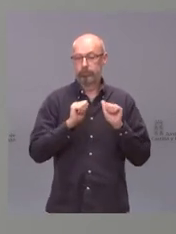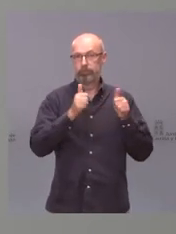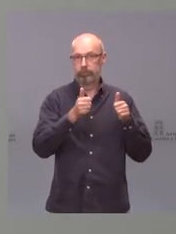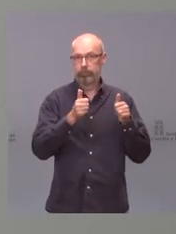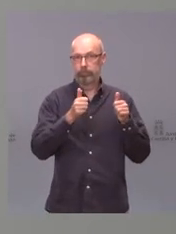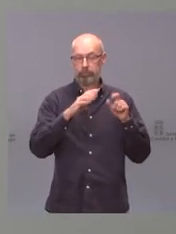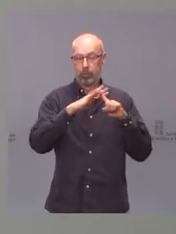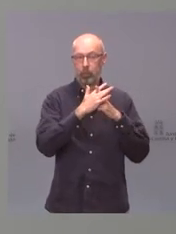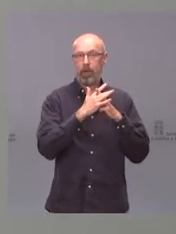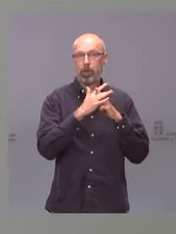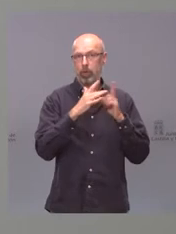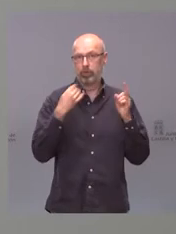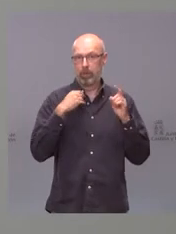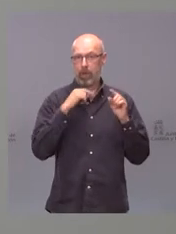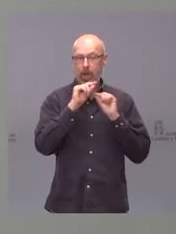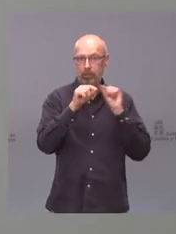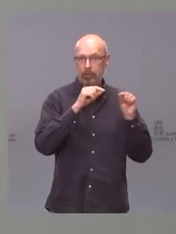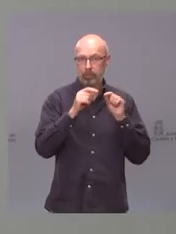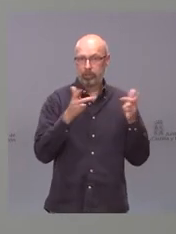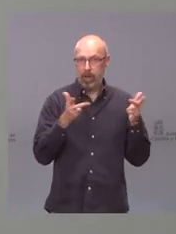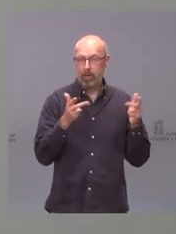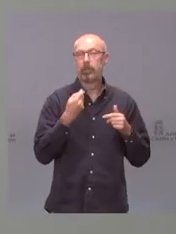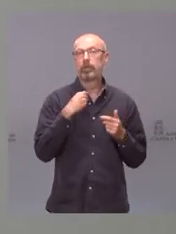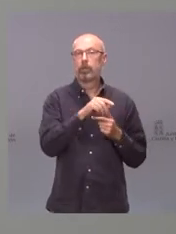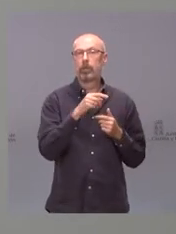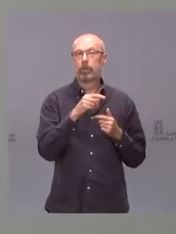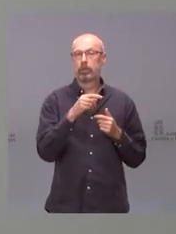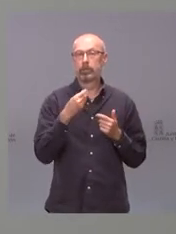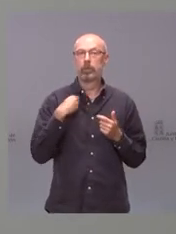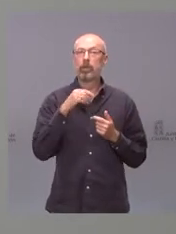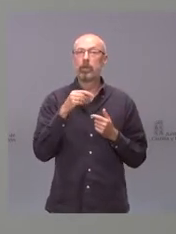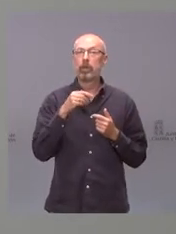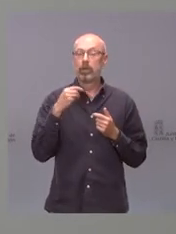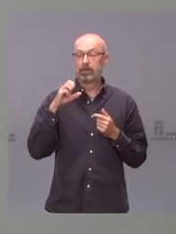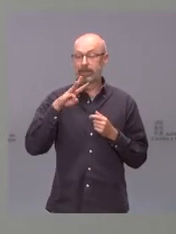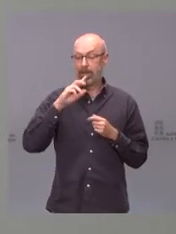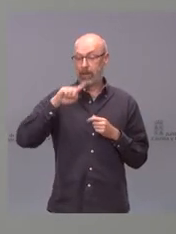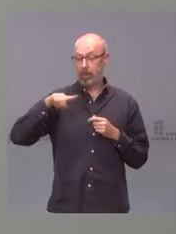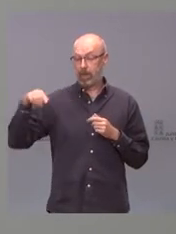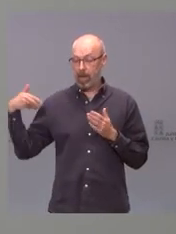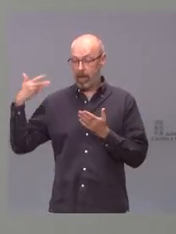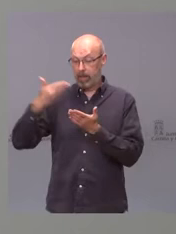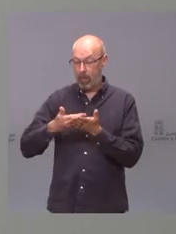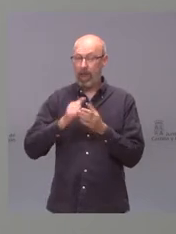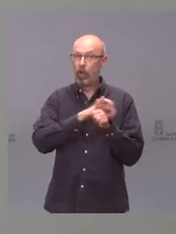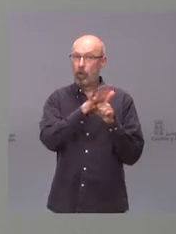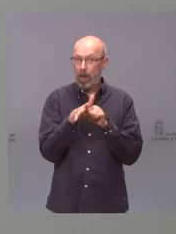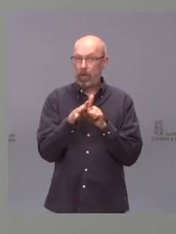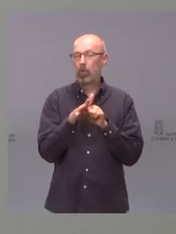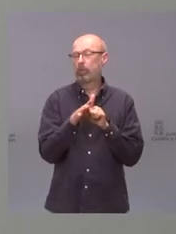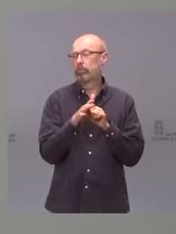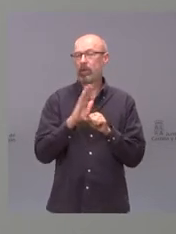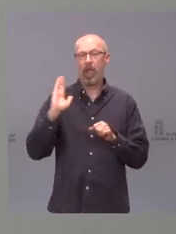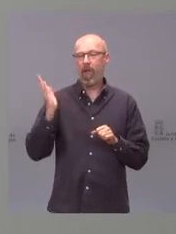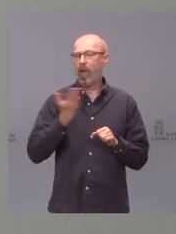la Organización Mundial de la Salud. En estos 13 meses, el impacto del coronavirus ha impactado en todos nosotros, en la